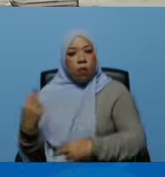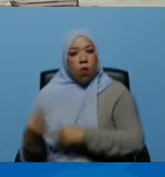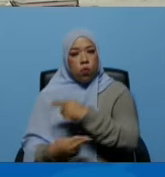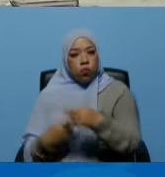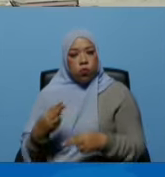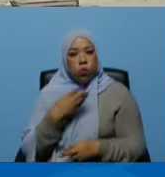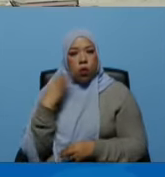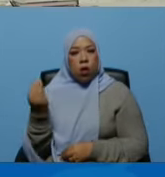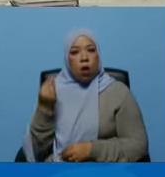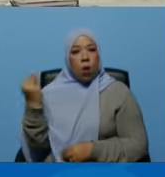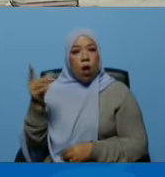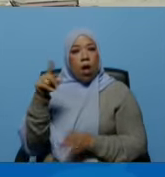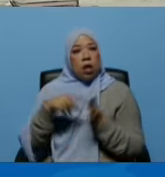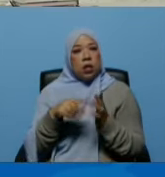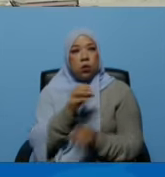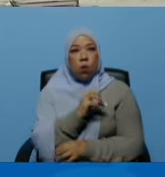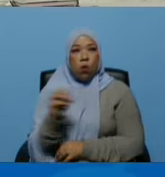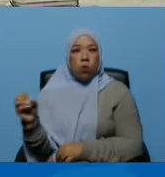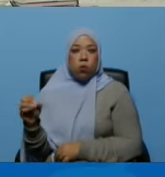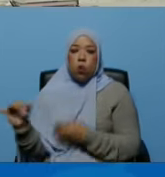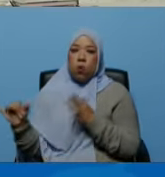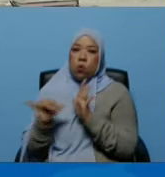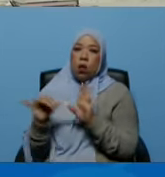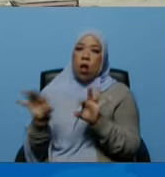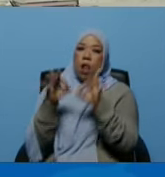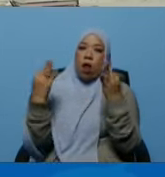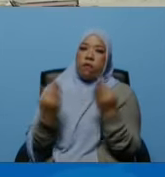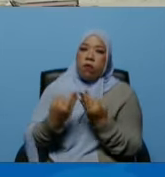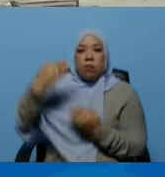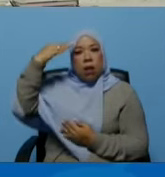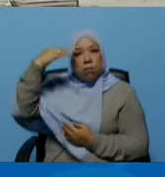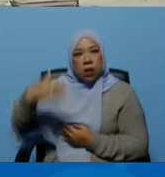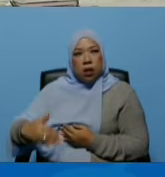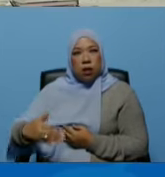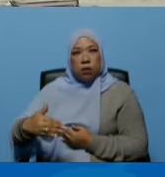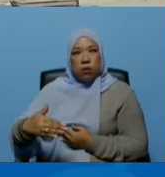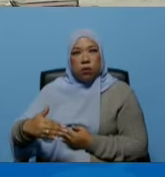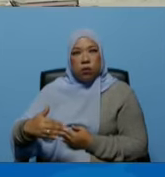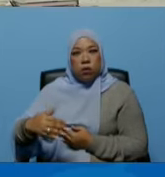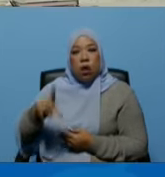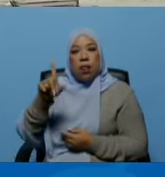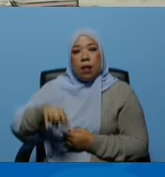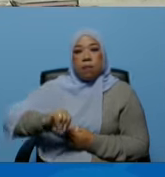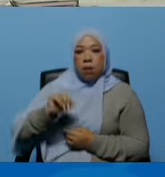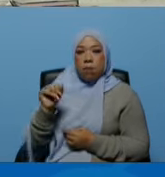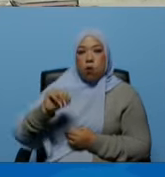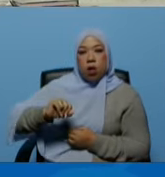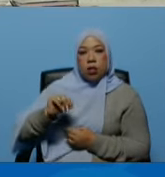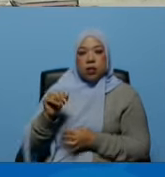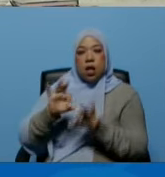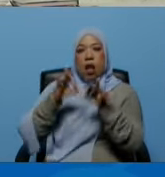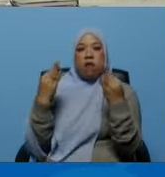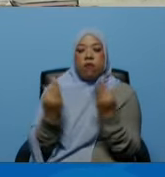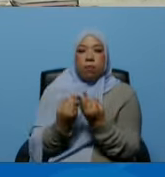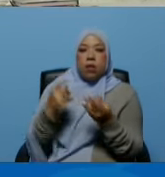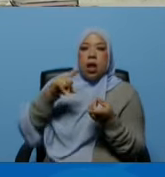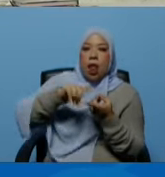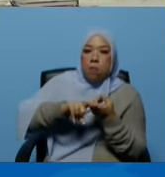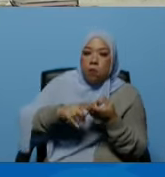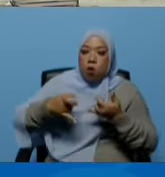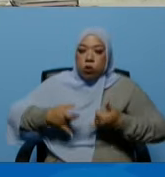que son miles amenazaron a la familia militar a la familia policial entonces si tu sabes